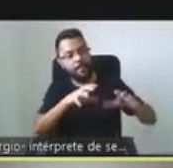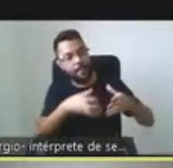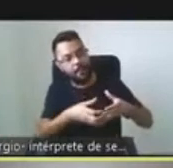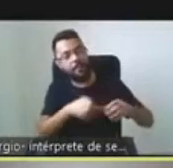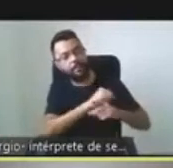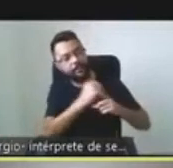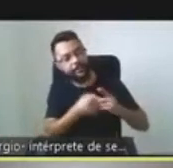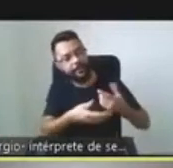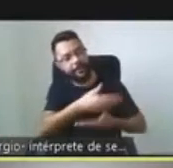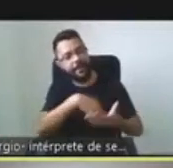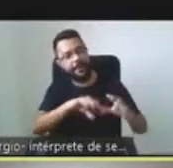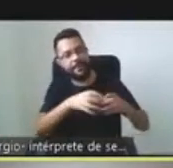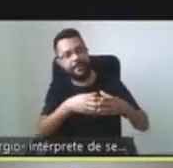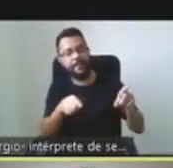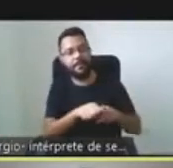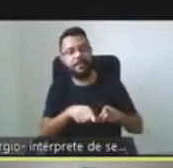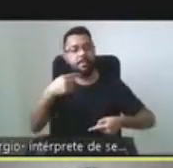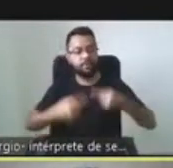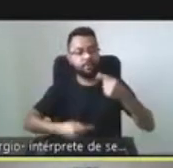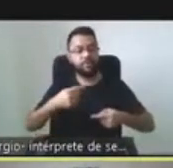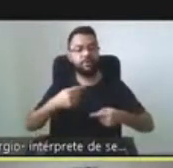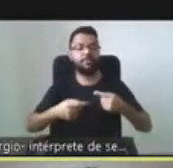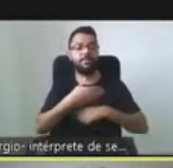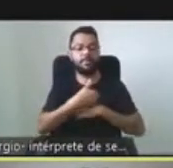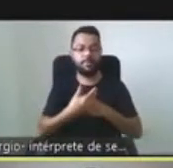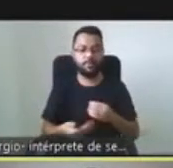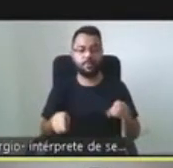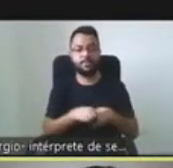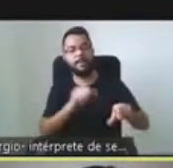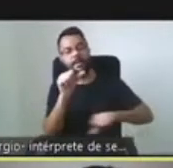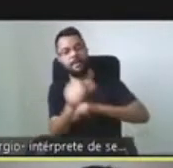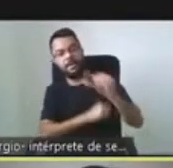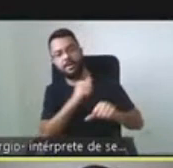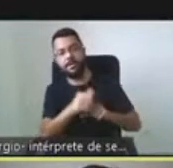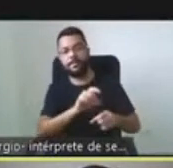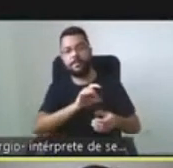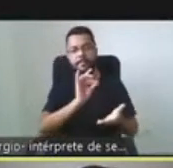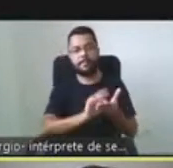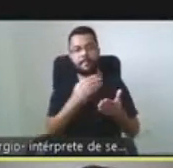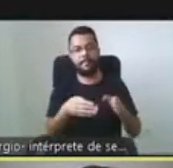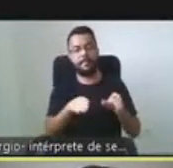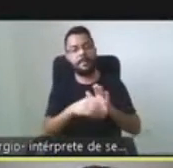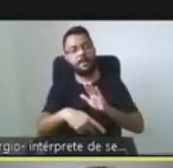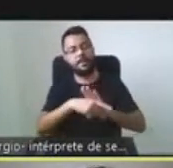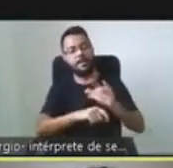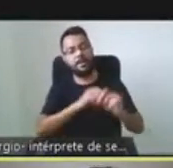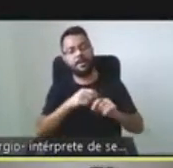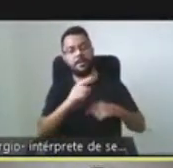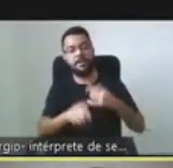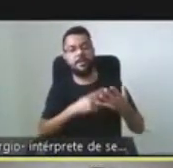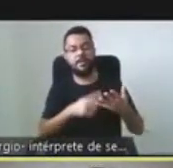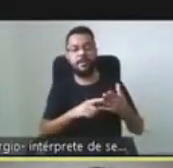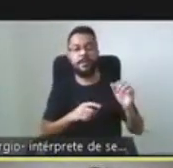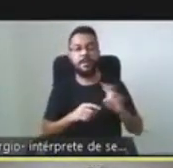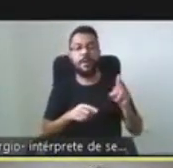sociales a nivel de políticas públicas para escambiarlas, para hacerlas más justas y a nivel de cultura y valores. Y cómo